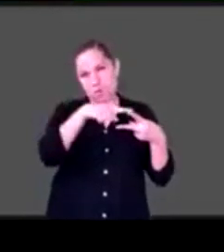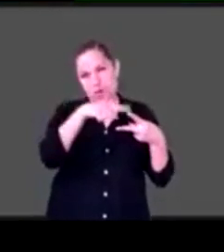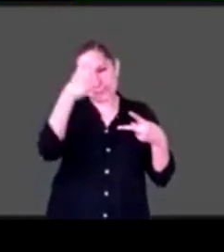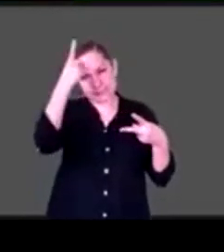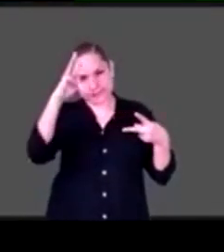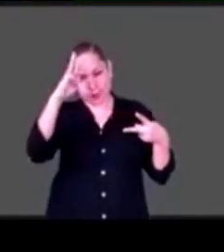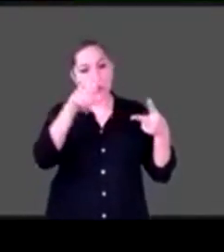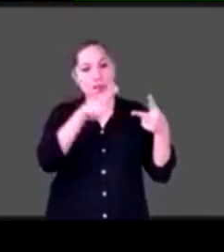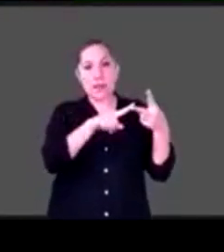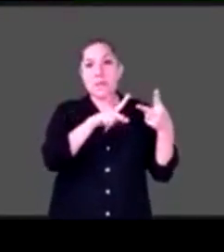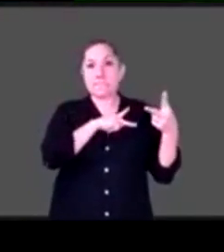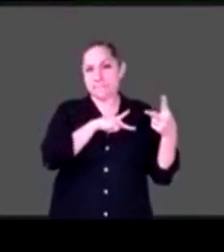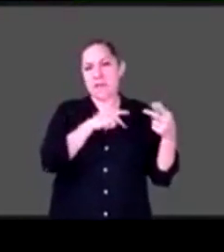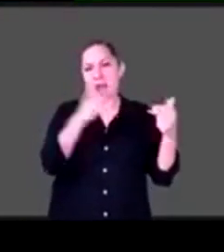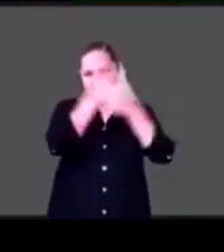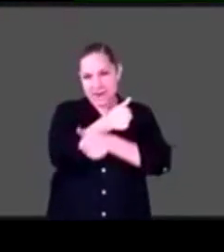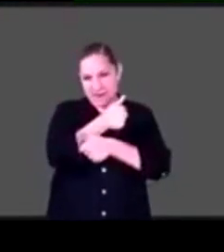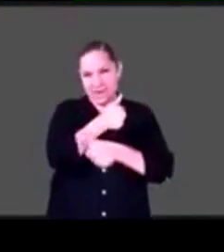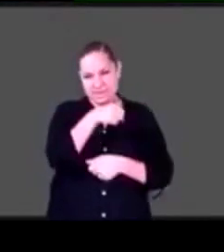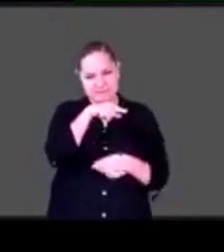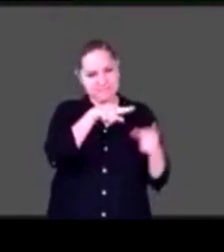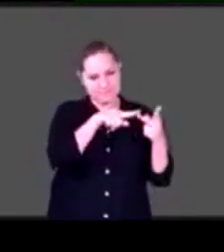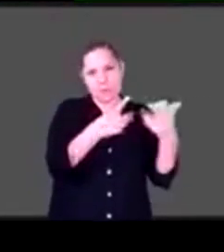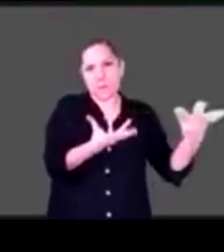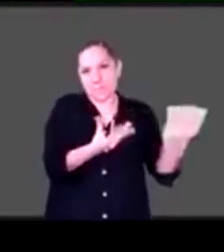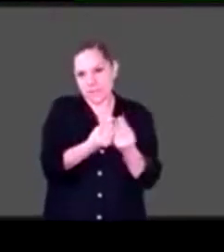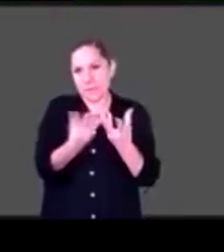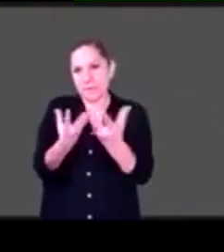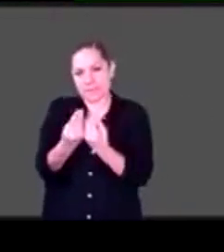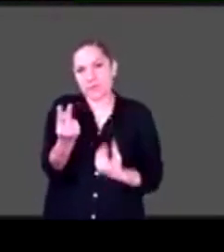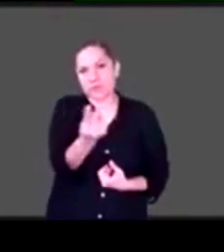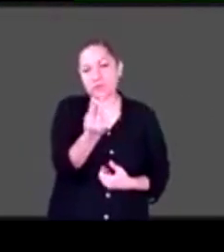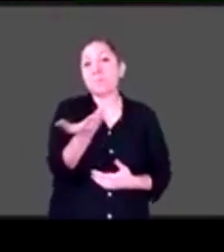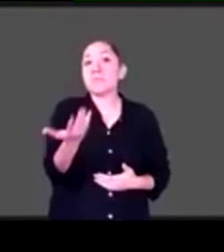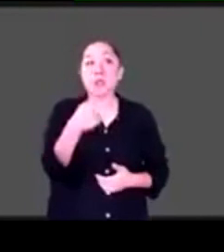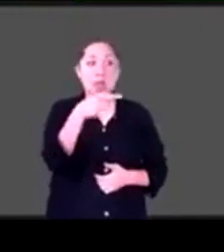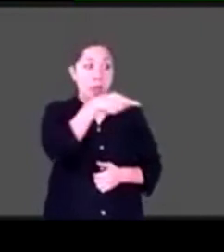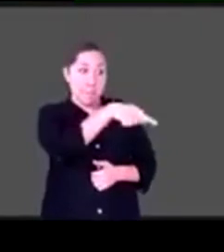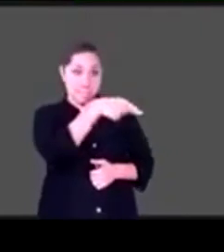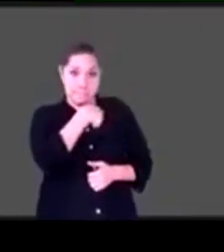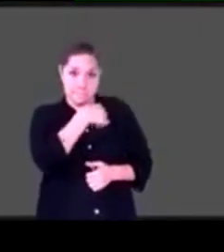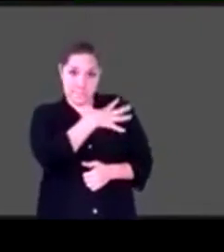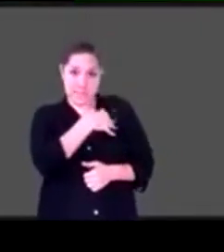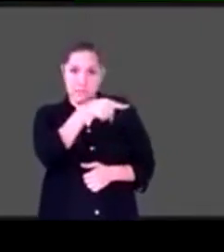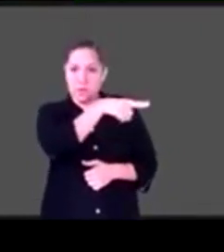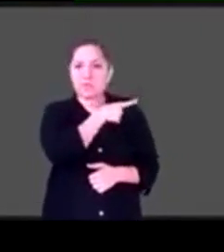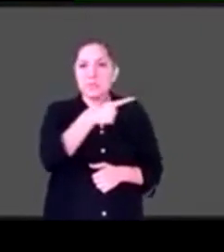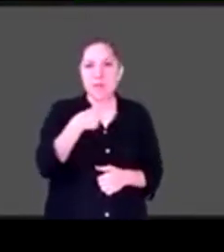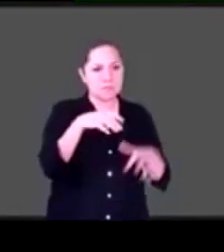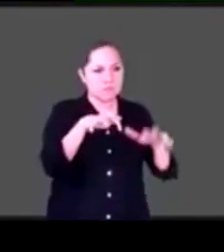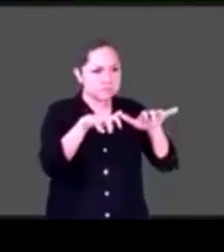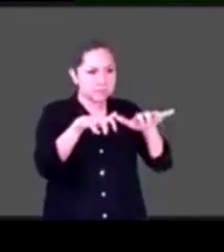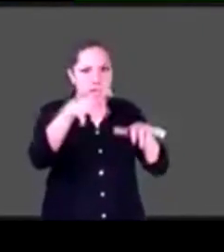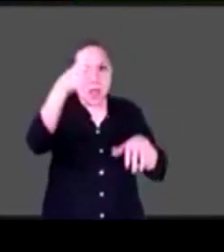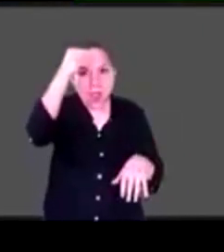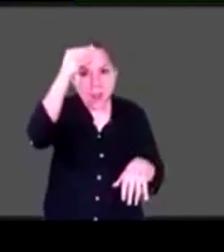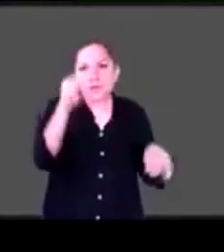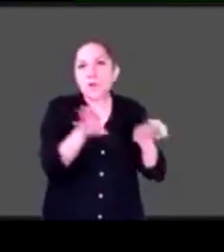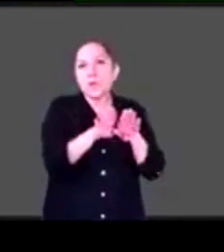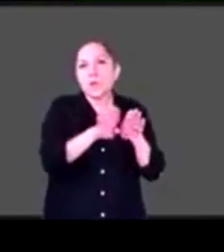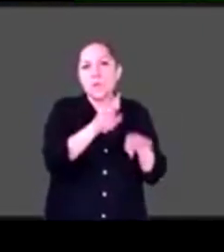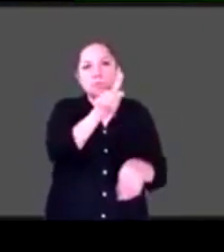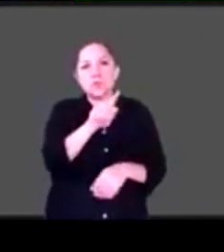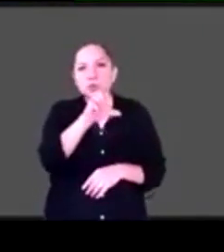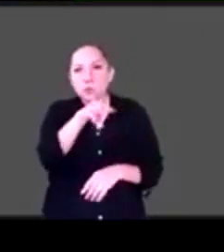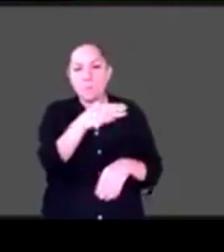el aprendizaje que ha tenido Alan de conectarse vía Zoom y luego vía Teams con sus compañeros de la escuela